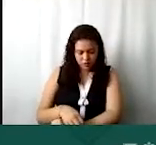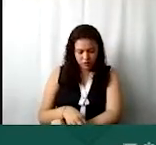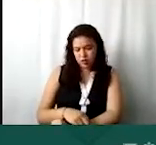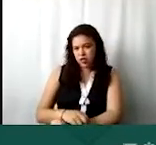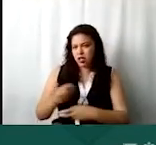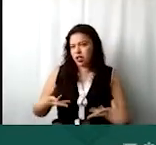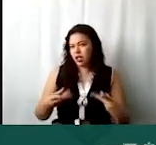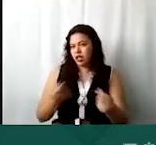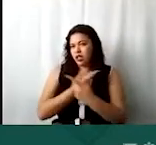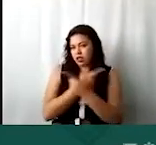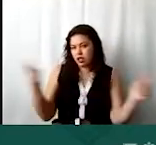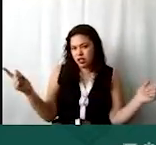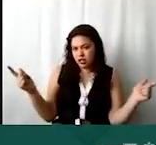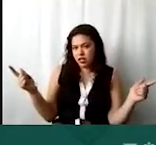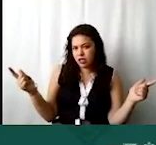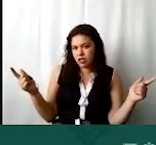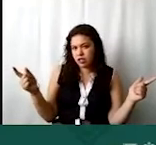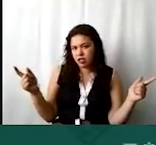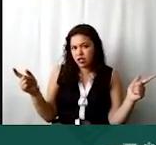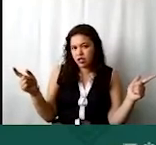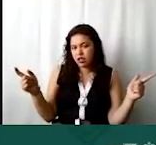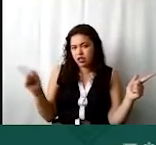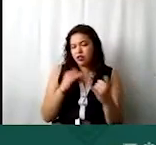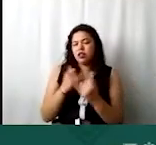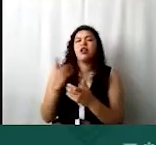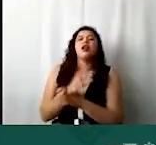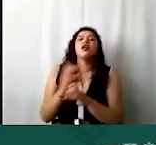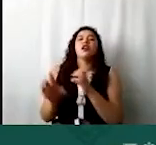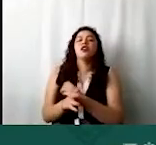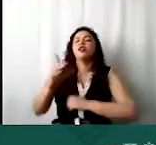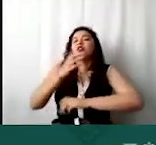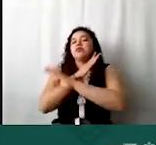y aquí vienen también los donativos en especie no restringidos